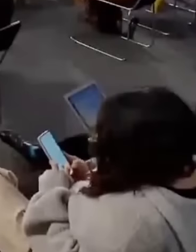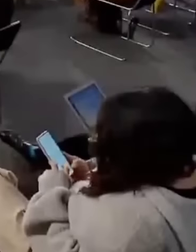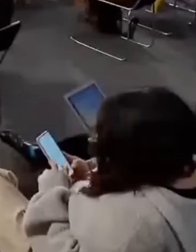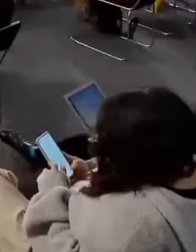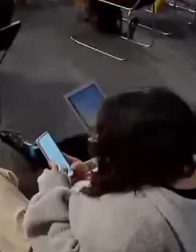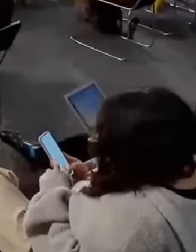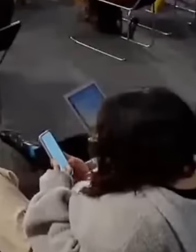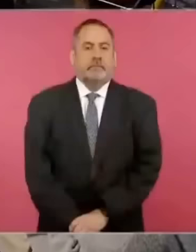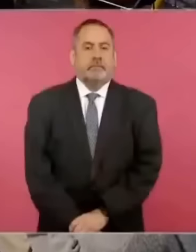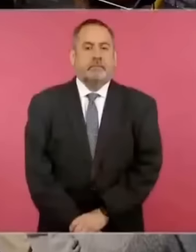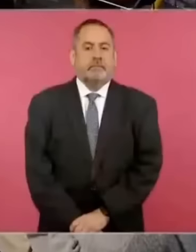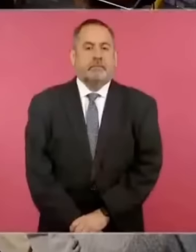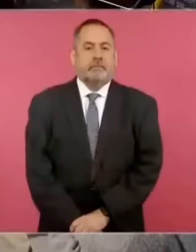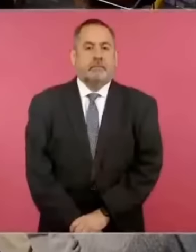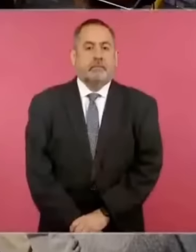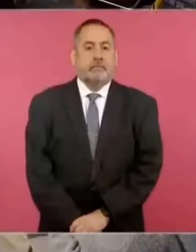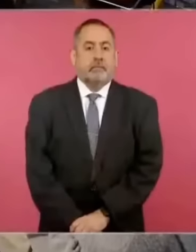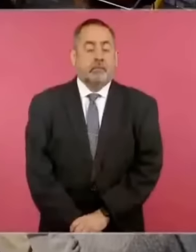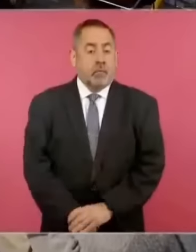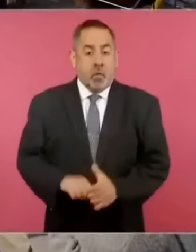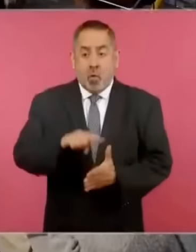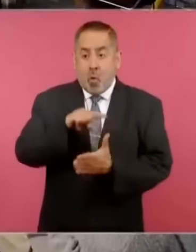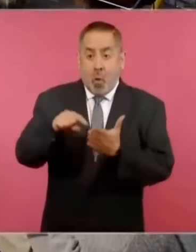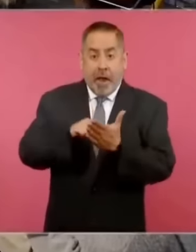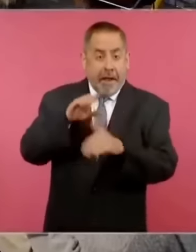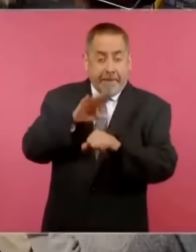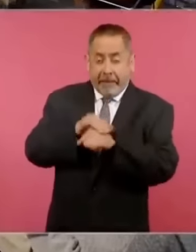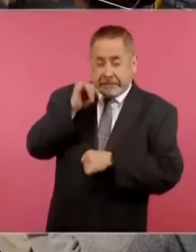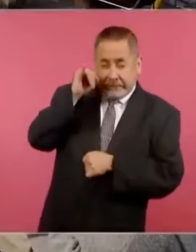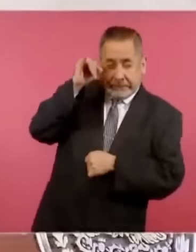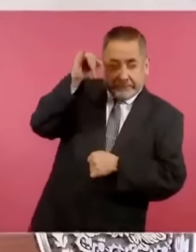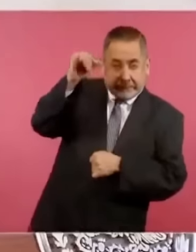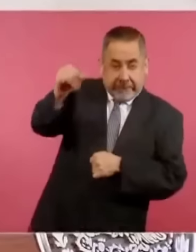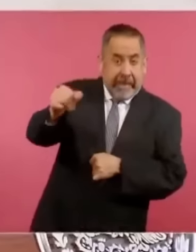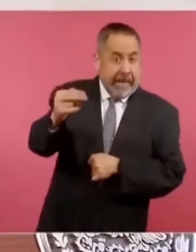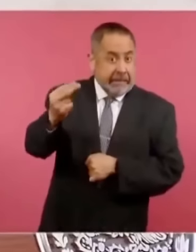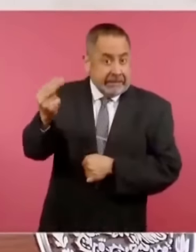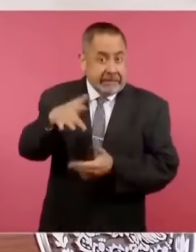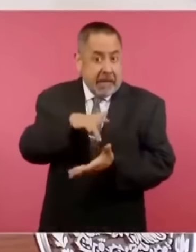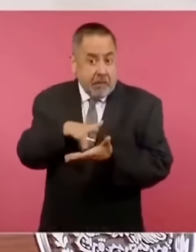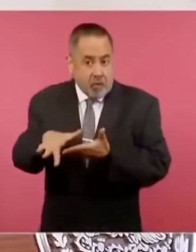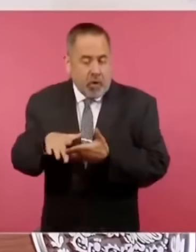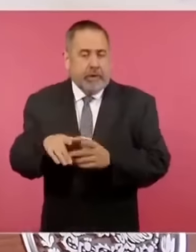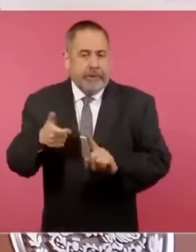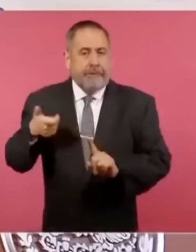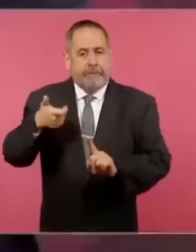gente que más necesita de apoyo médico. Entonces,